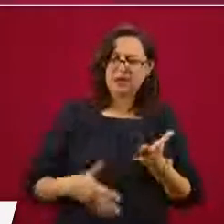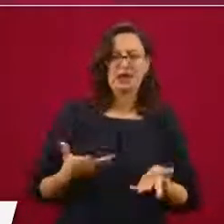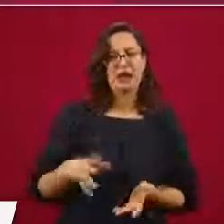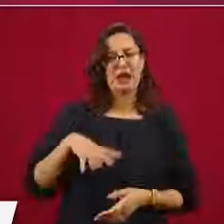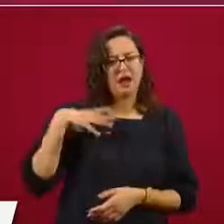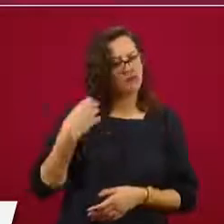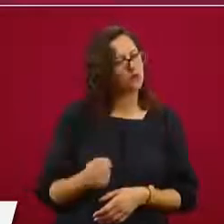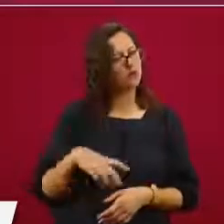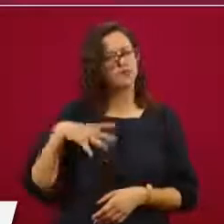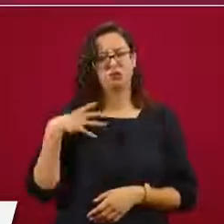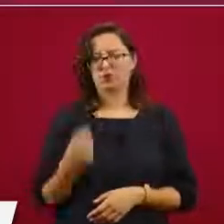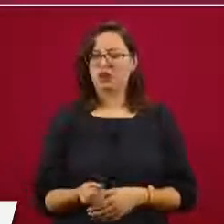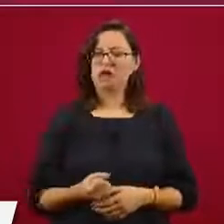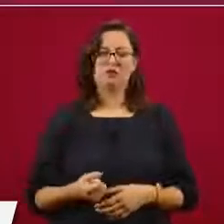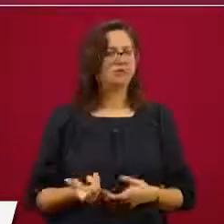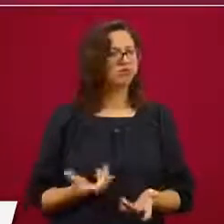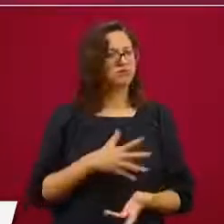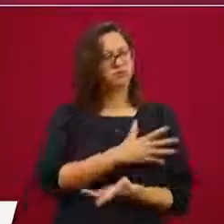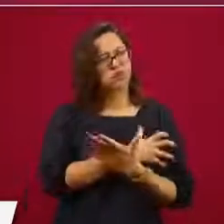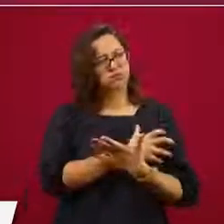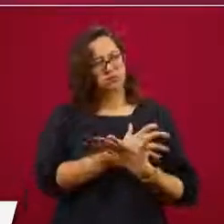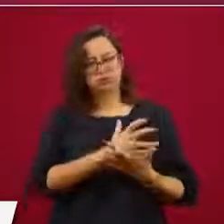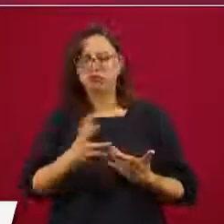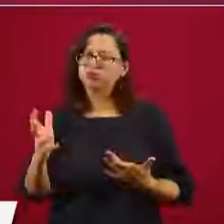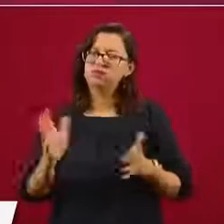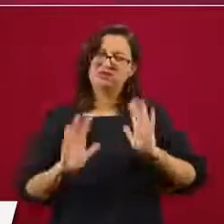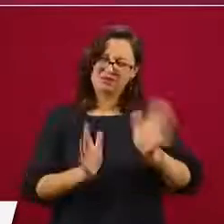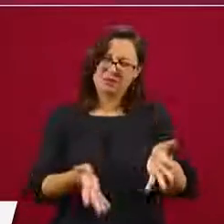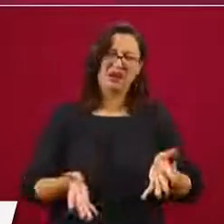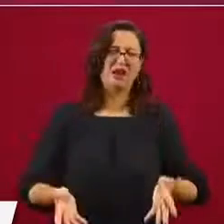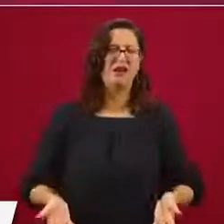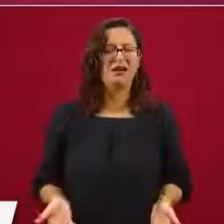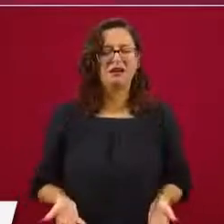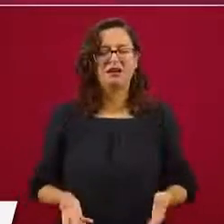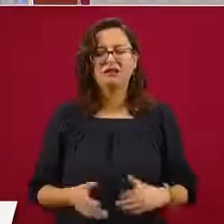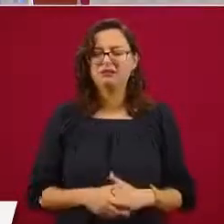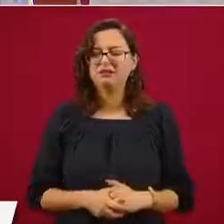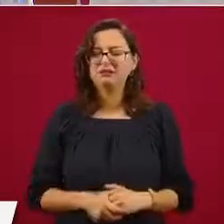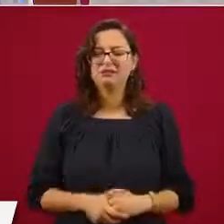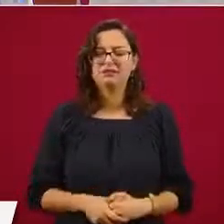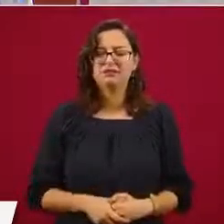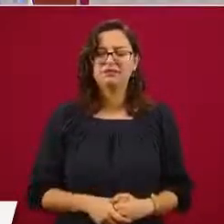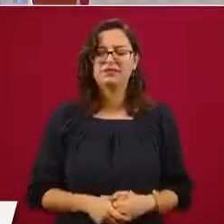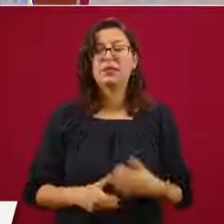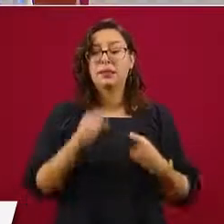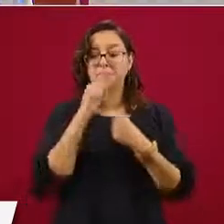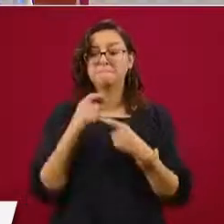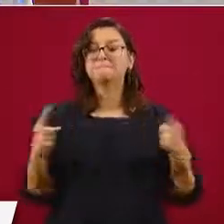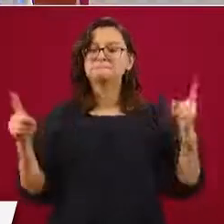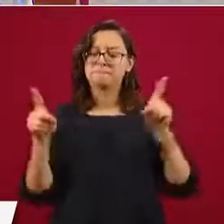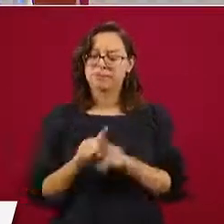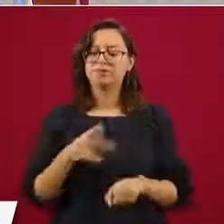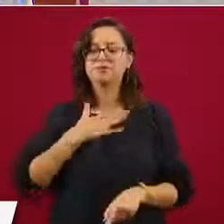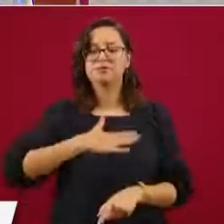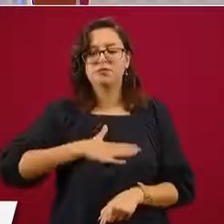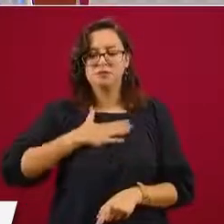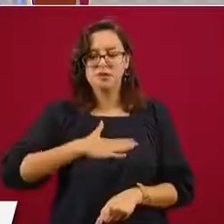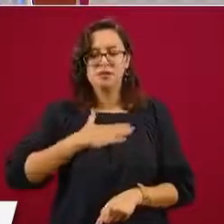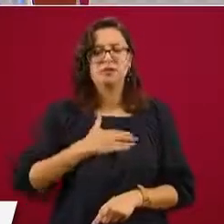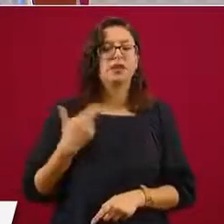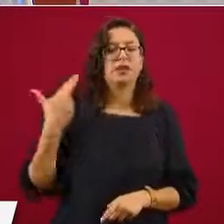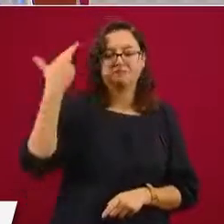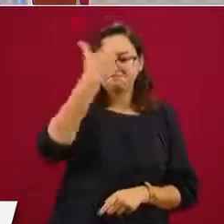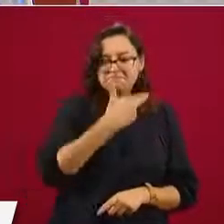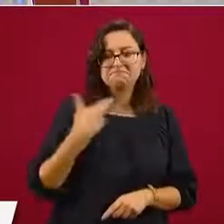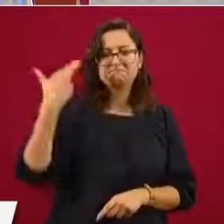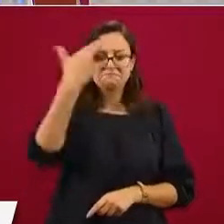abusando de una manera exagerada. También seguimos revisando los servicios sanitarios, que con las